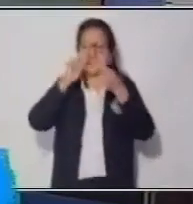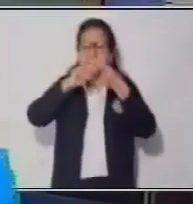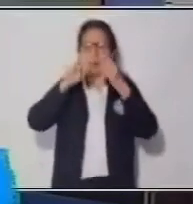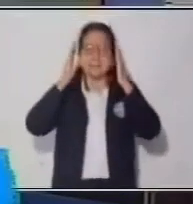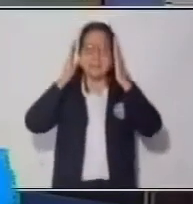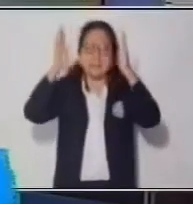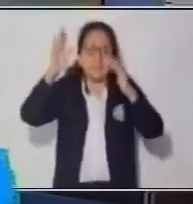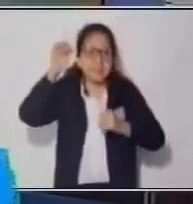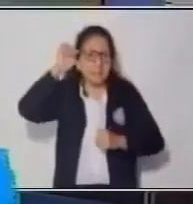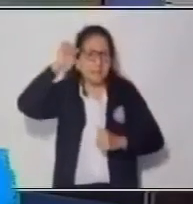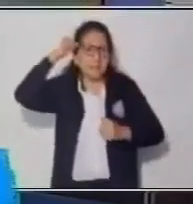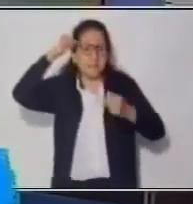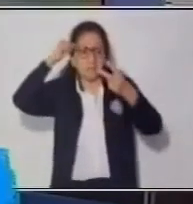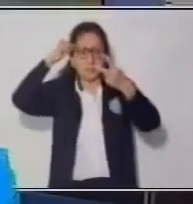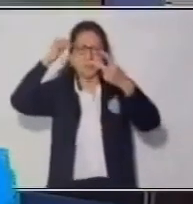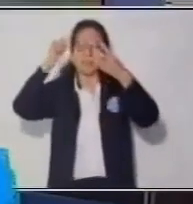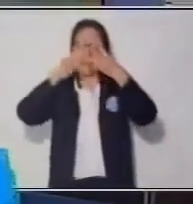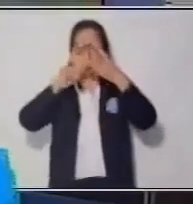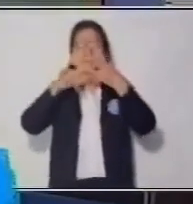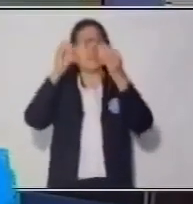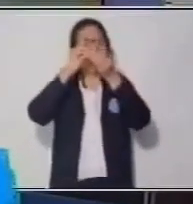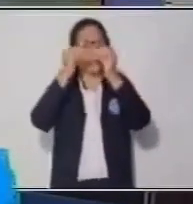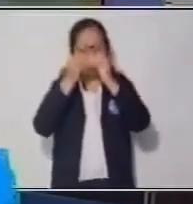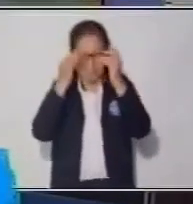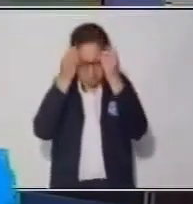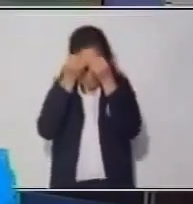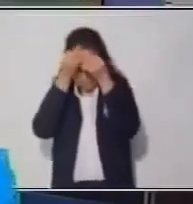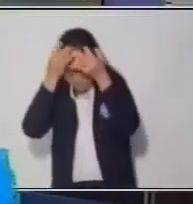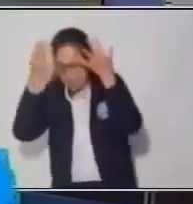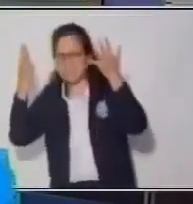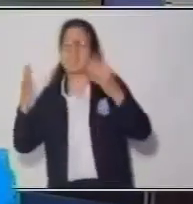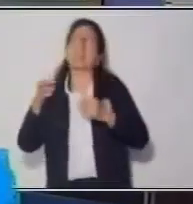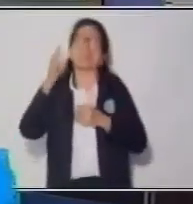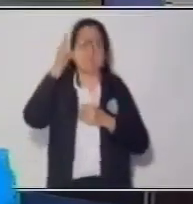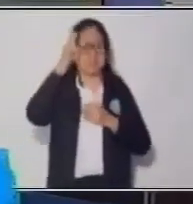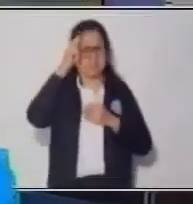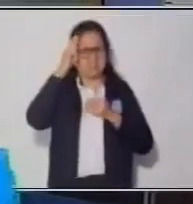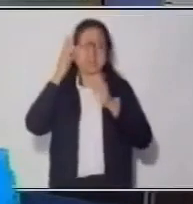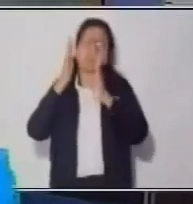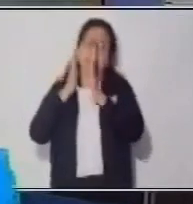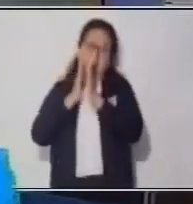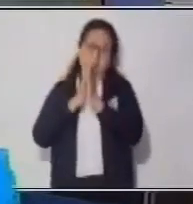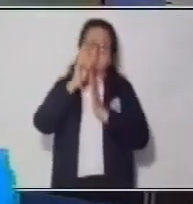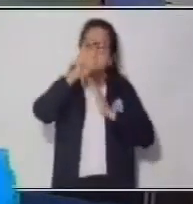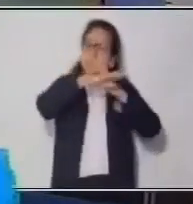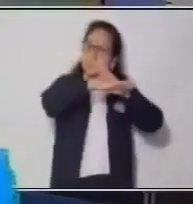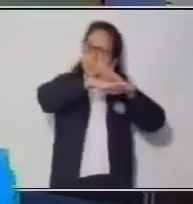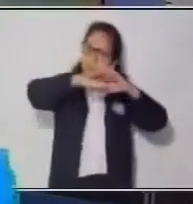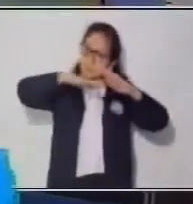la memoria y lo numérico. Recuerda, siempre, si sales,